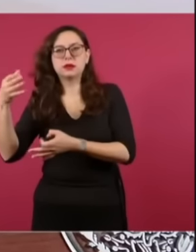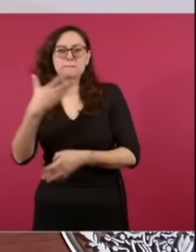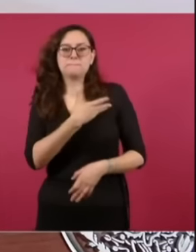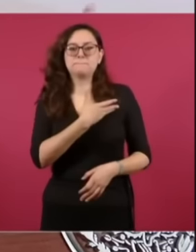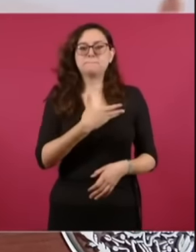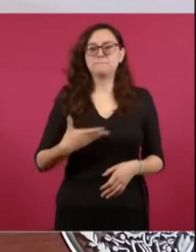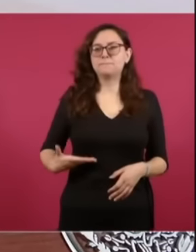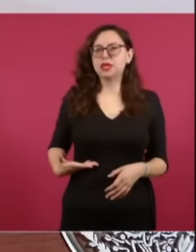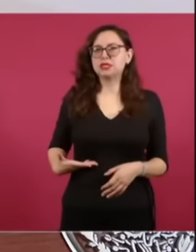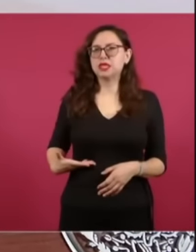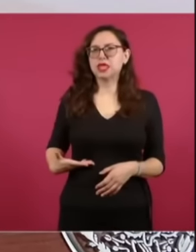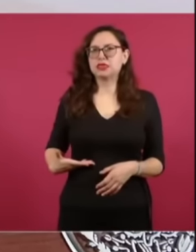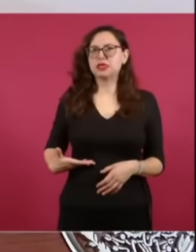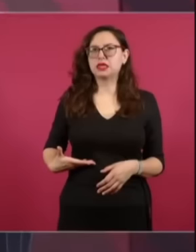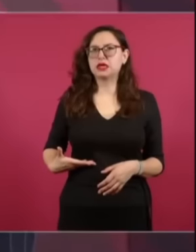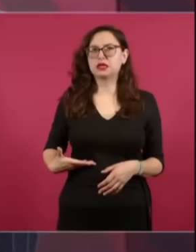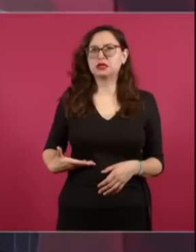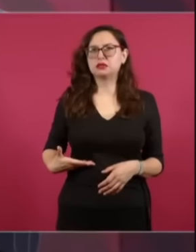¿Por por qué al presidente se le elige?